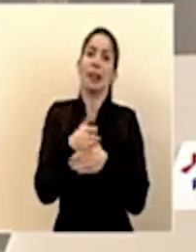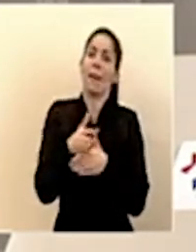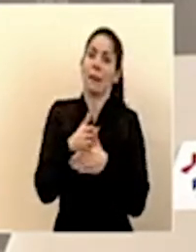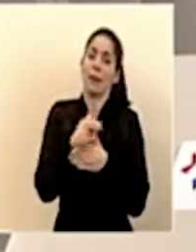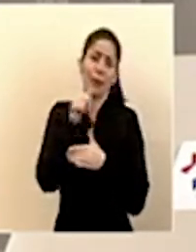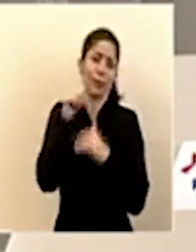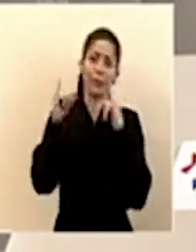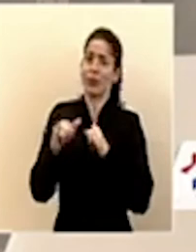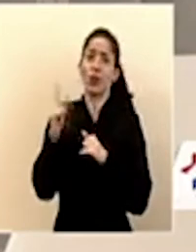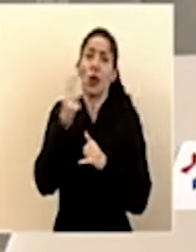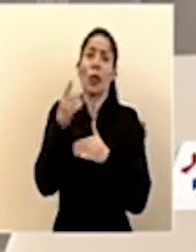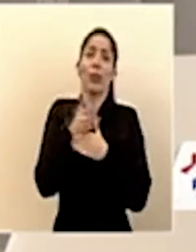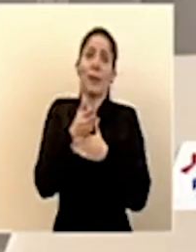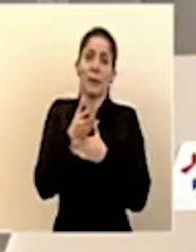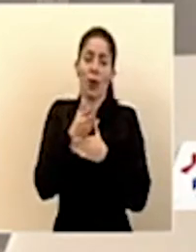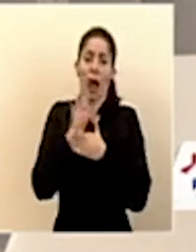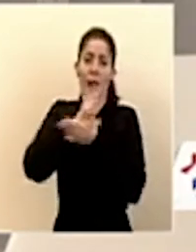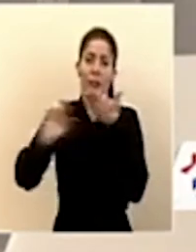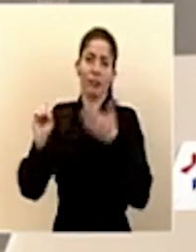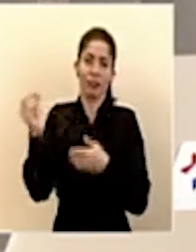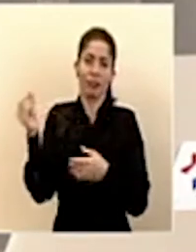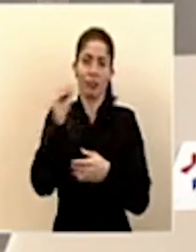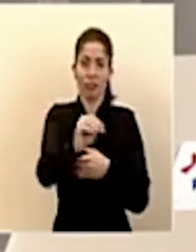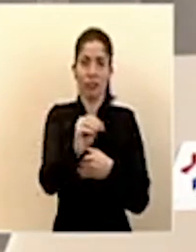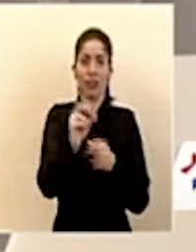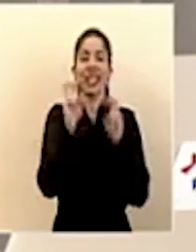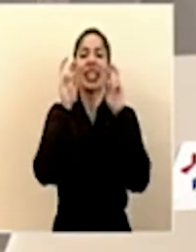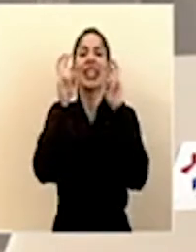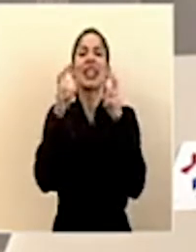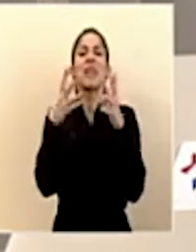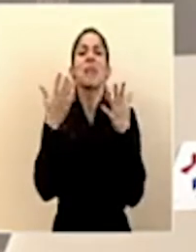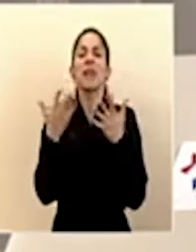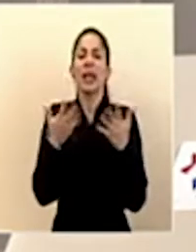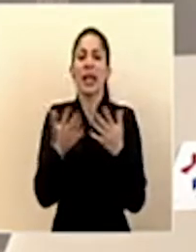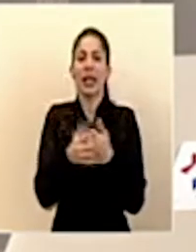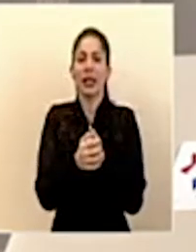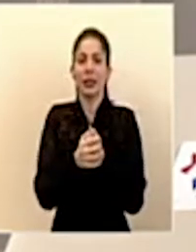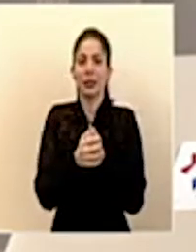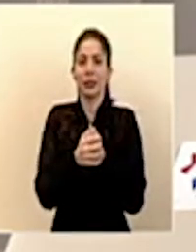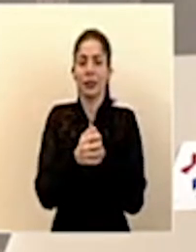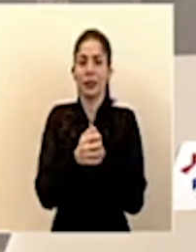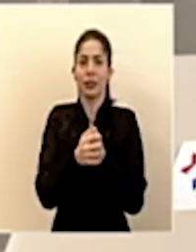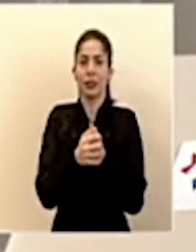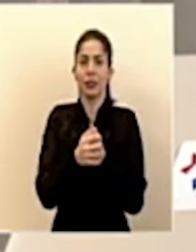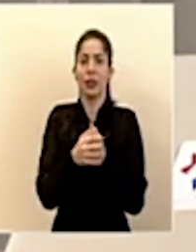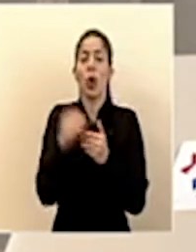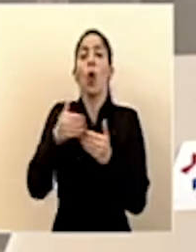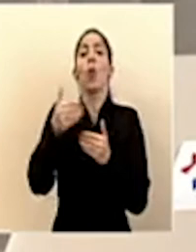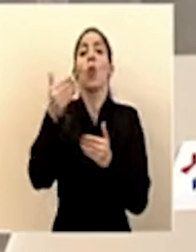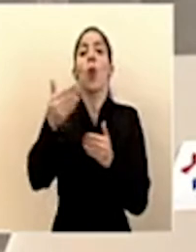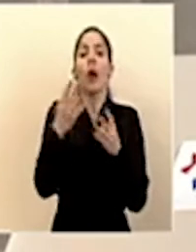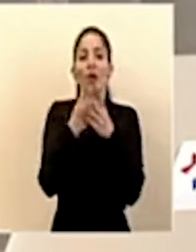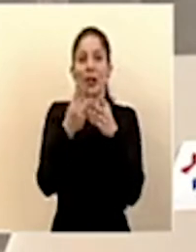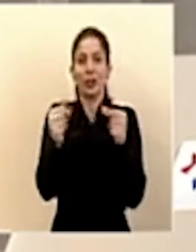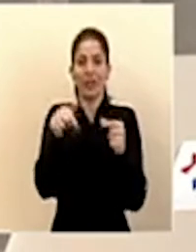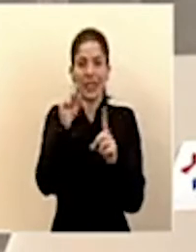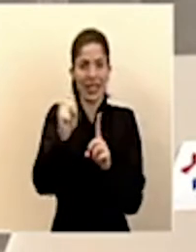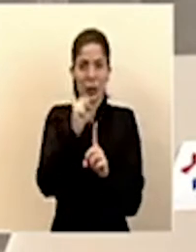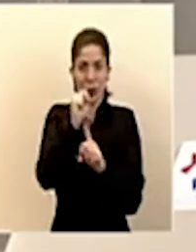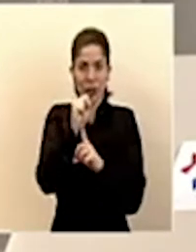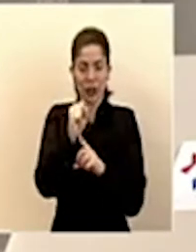sería permanente. Temporal en materia de cuándo se resuelva esta situación.